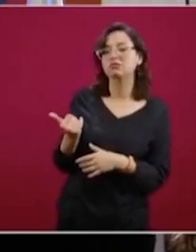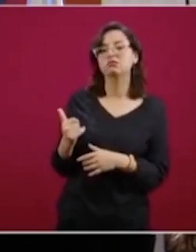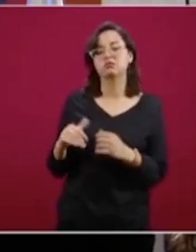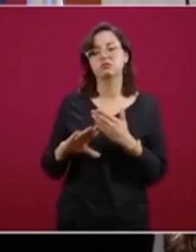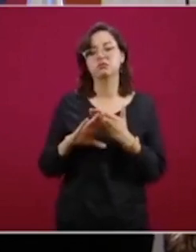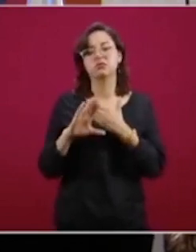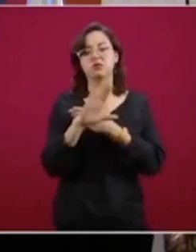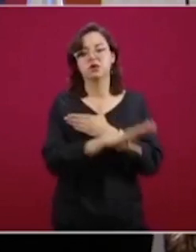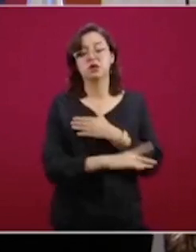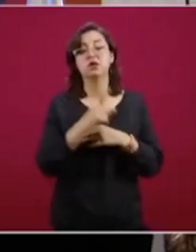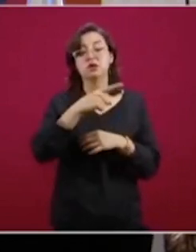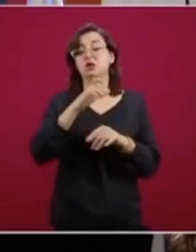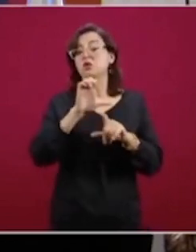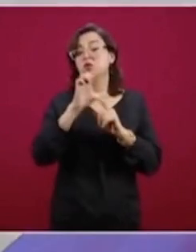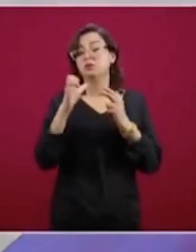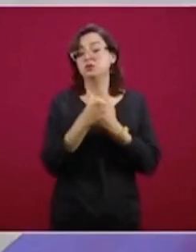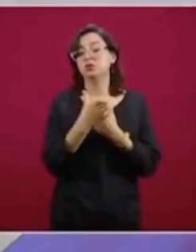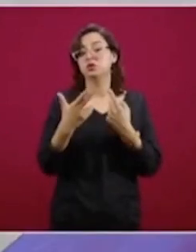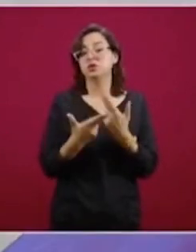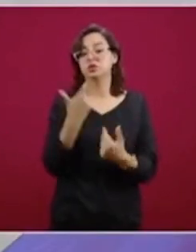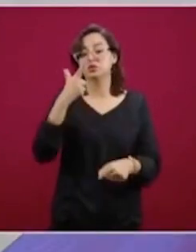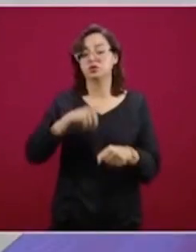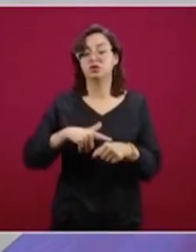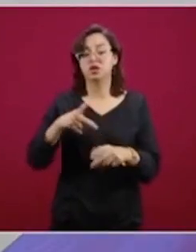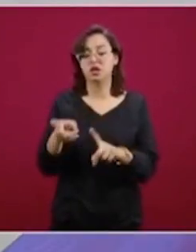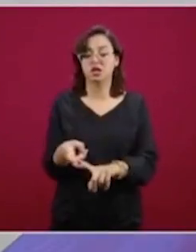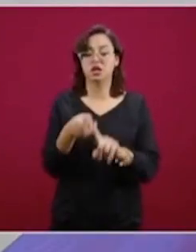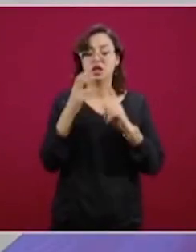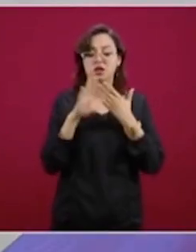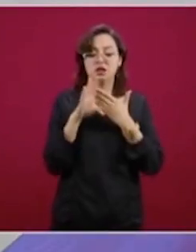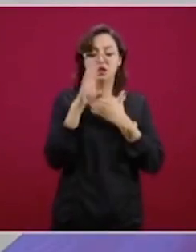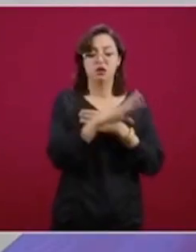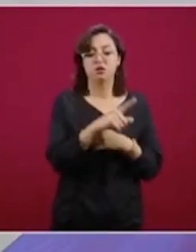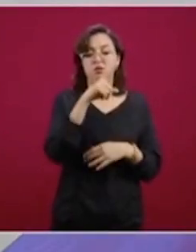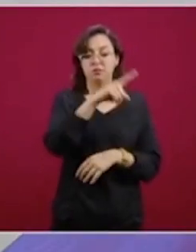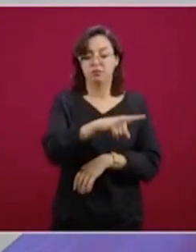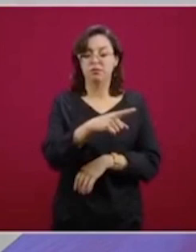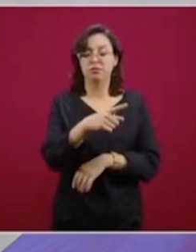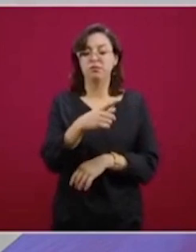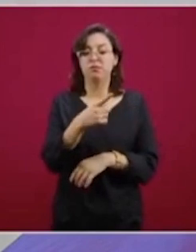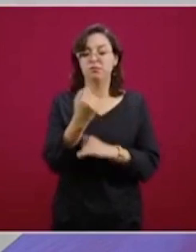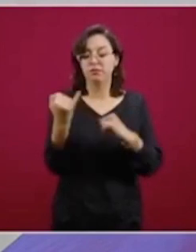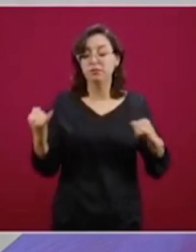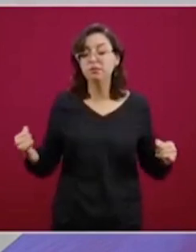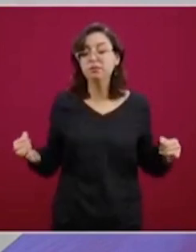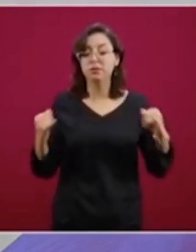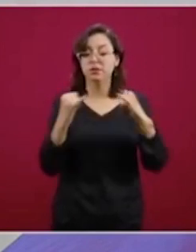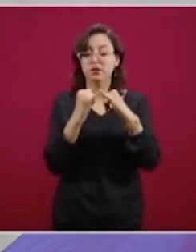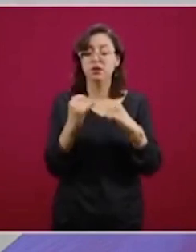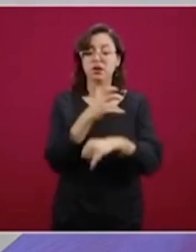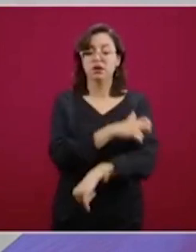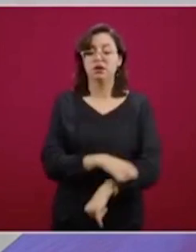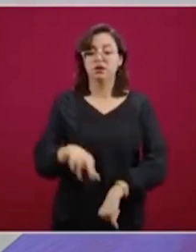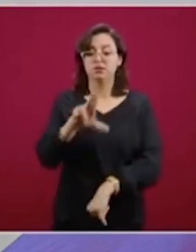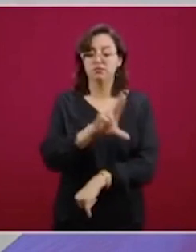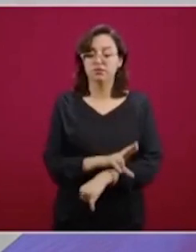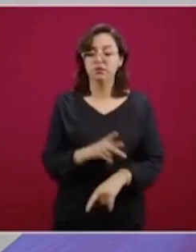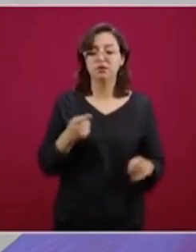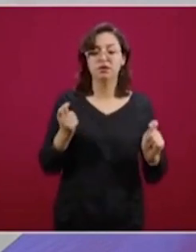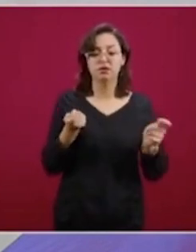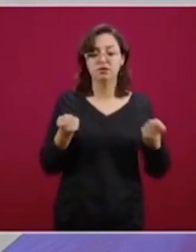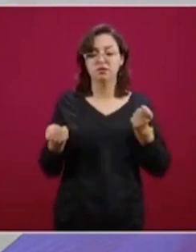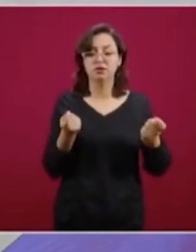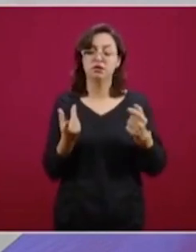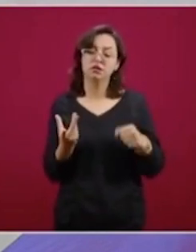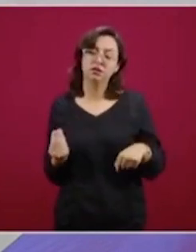Antisecuestros, que es un ente organizativo, perdón, de coordinación, le hemos